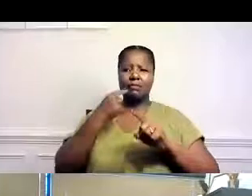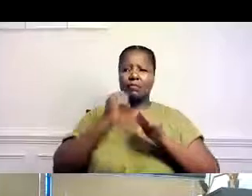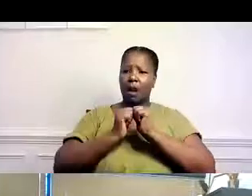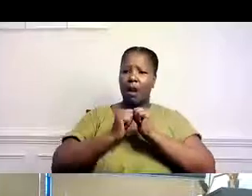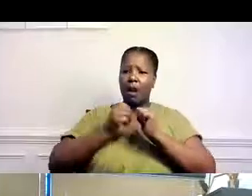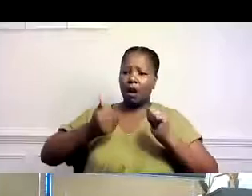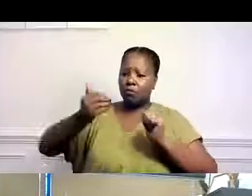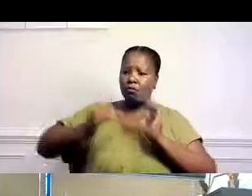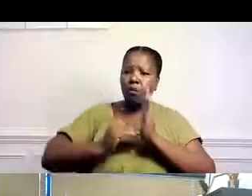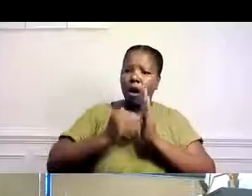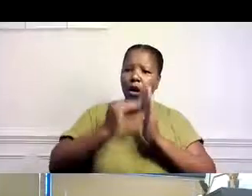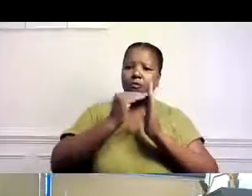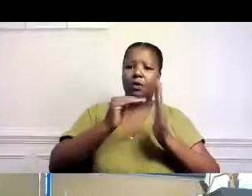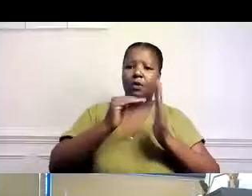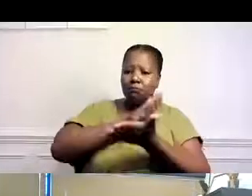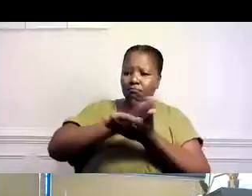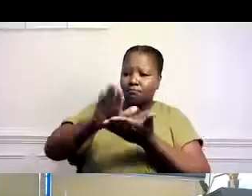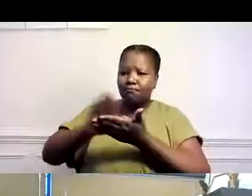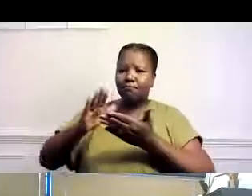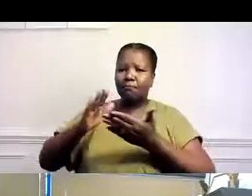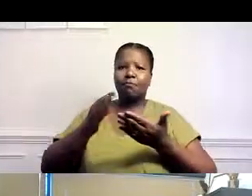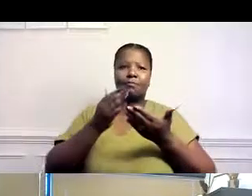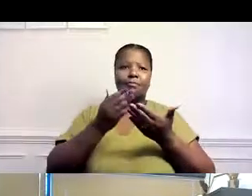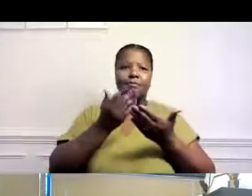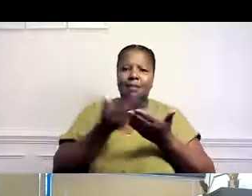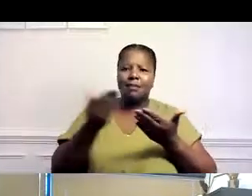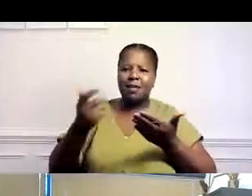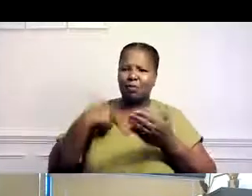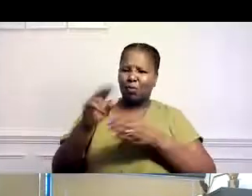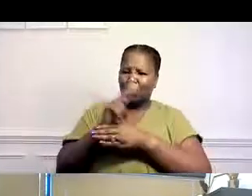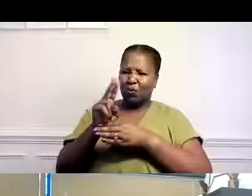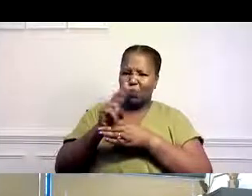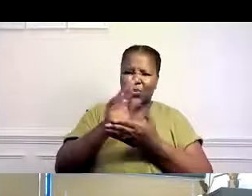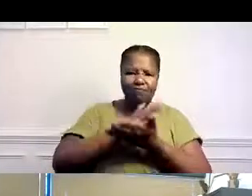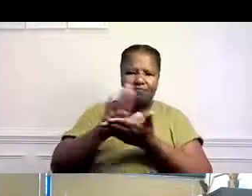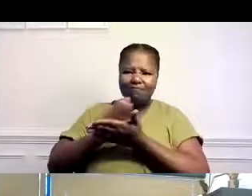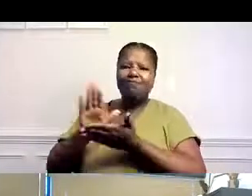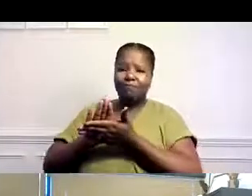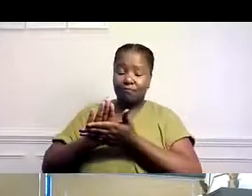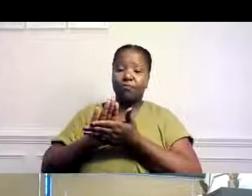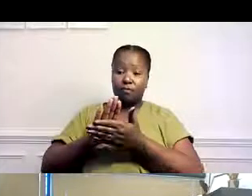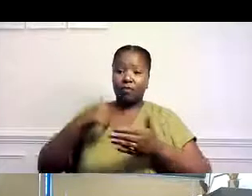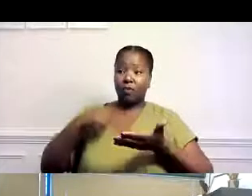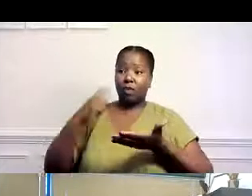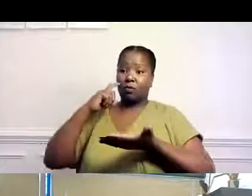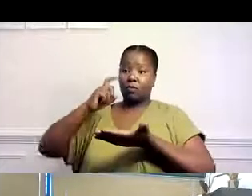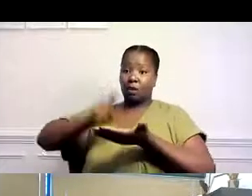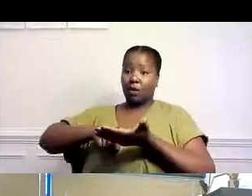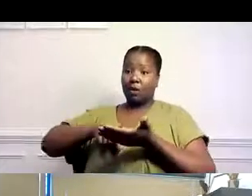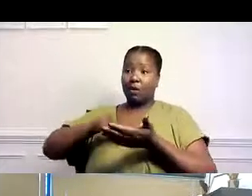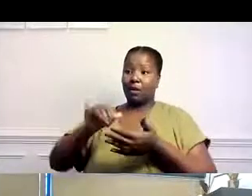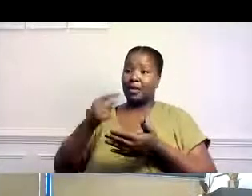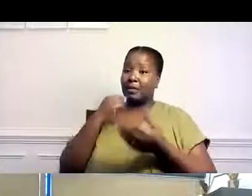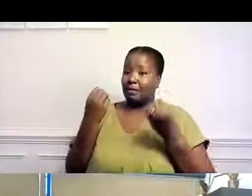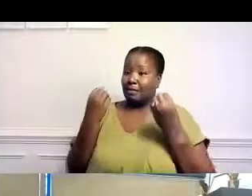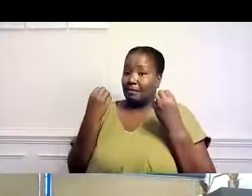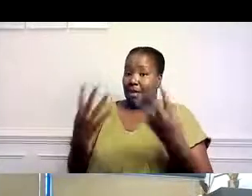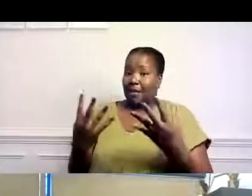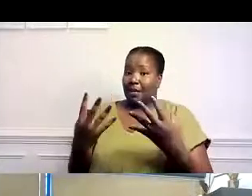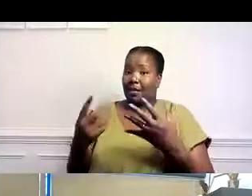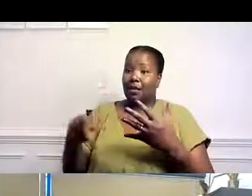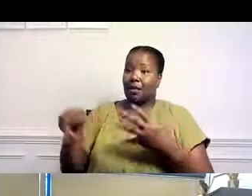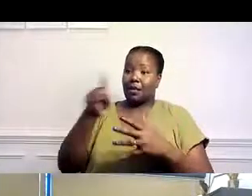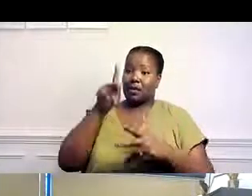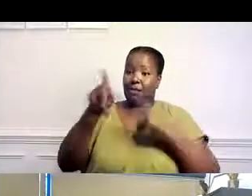los individuos que se laven o se desinfecten las manos frecuentemente, especialmente después de ir al baño. ¿Verdad? Es algo